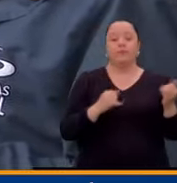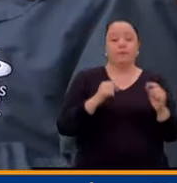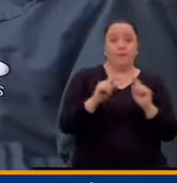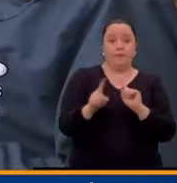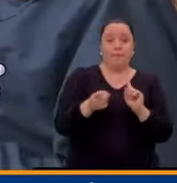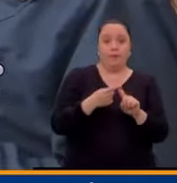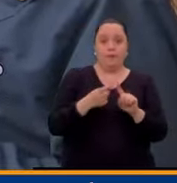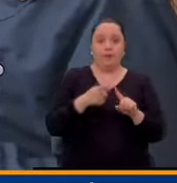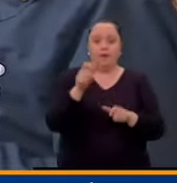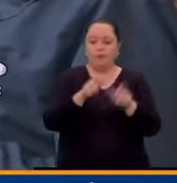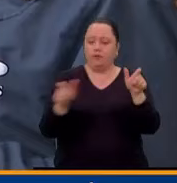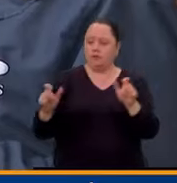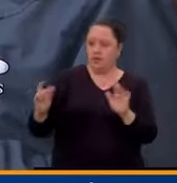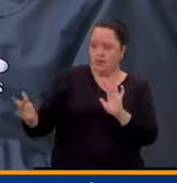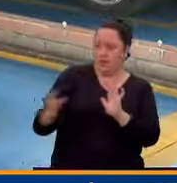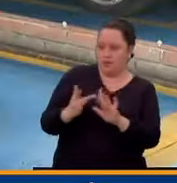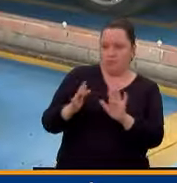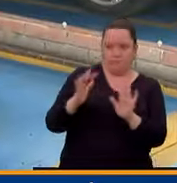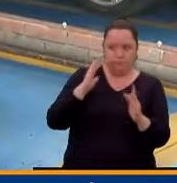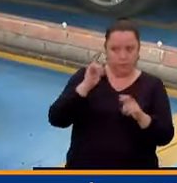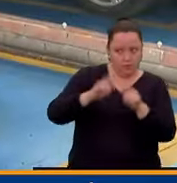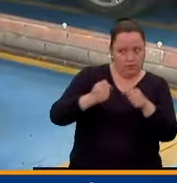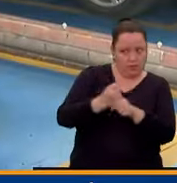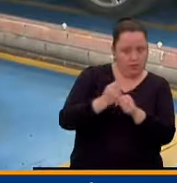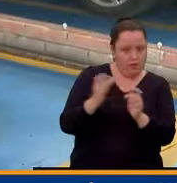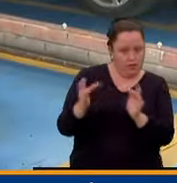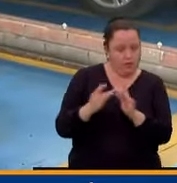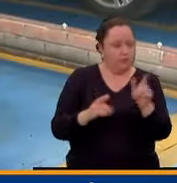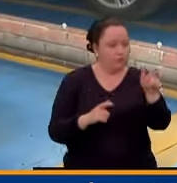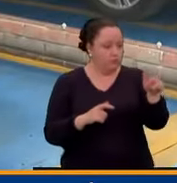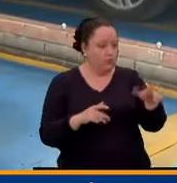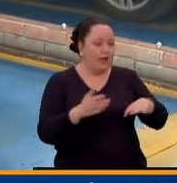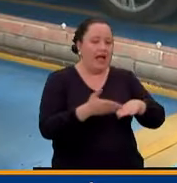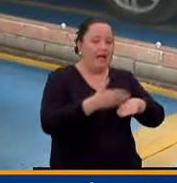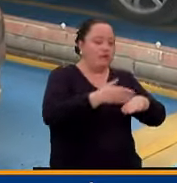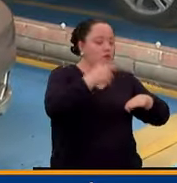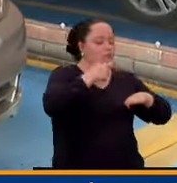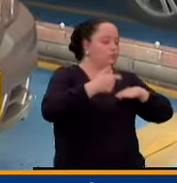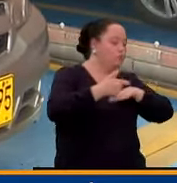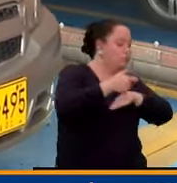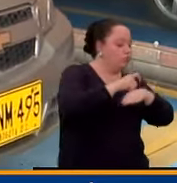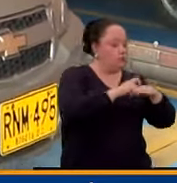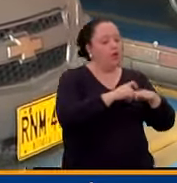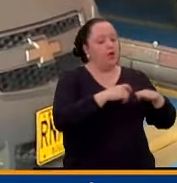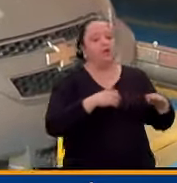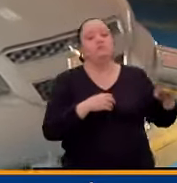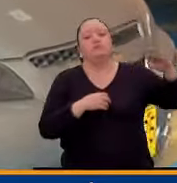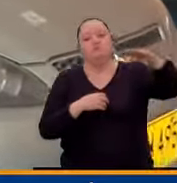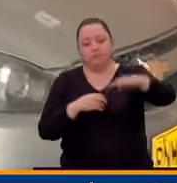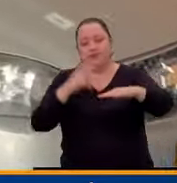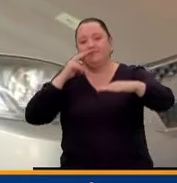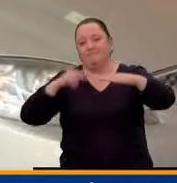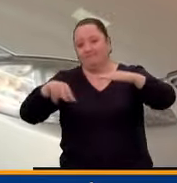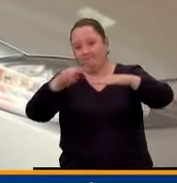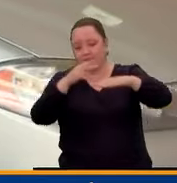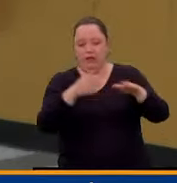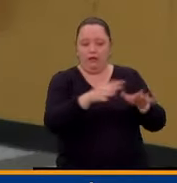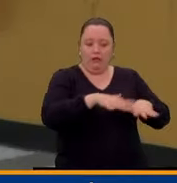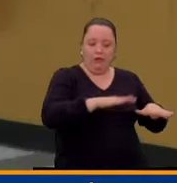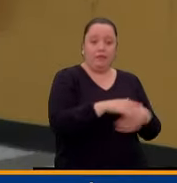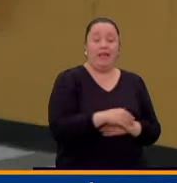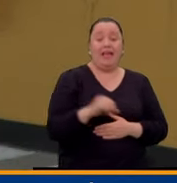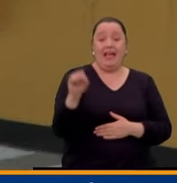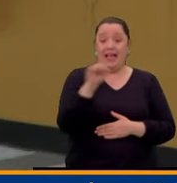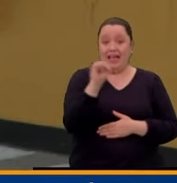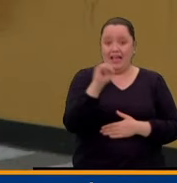tener personal competente, debe haber un área de pre-revisión donde se alista el vehículo para realizar la inspección. El carro debe